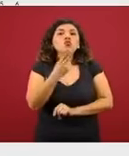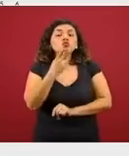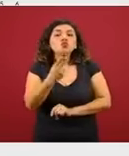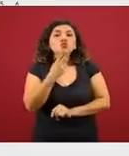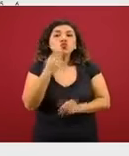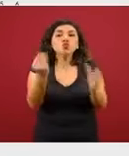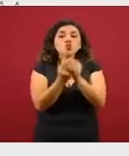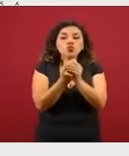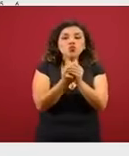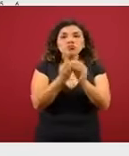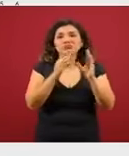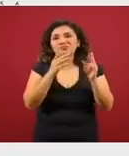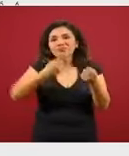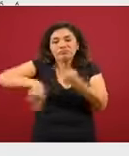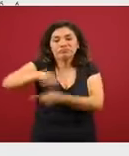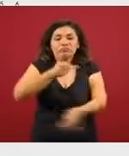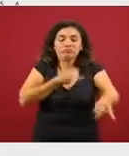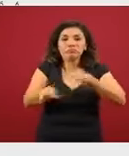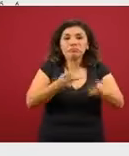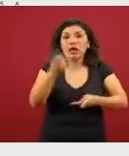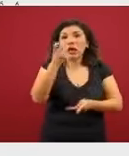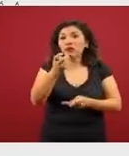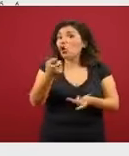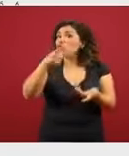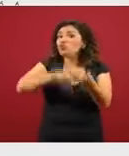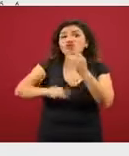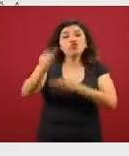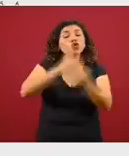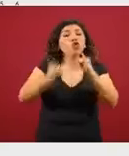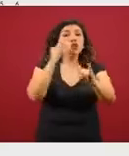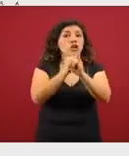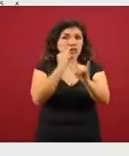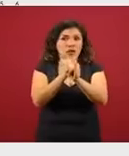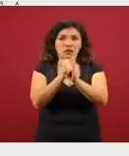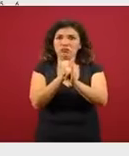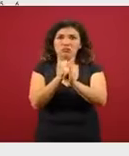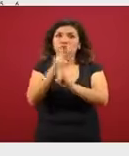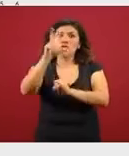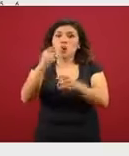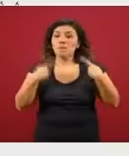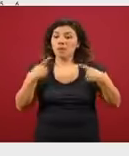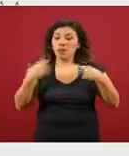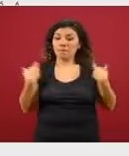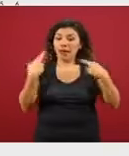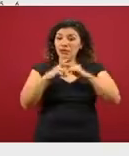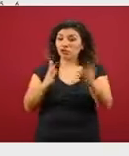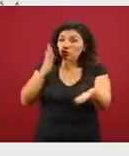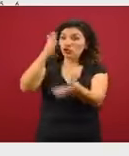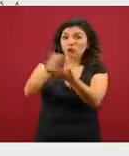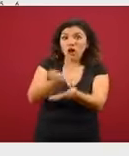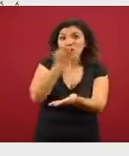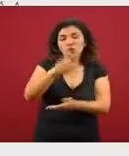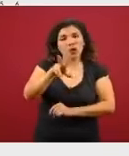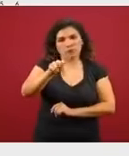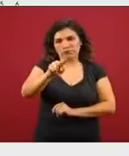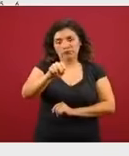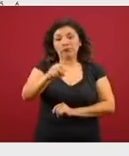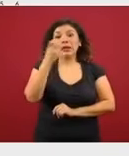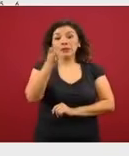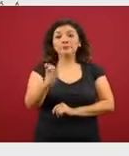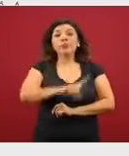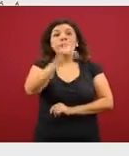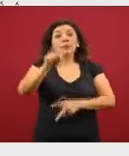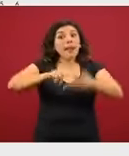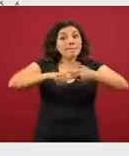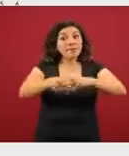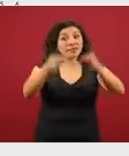esto va a ser en línea, no va a ser presencial. Iniciado el